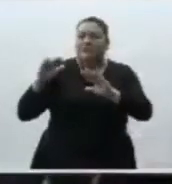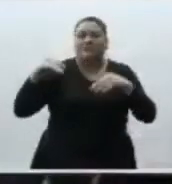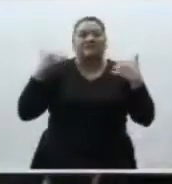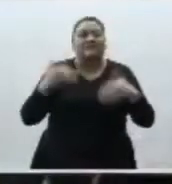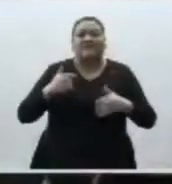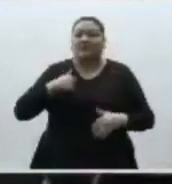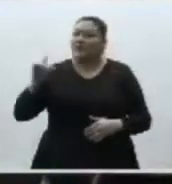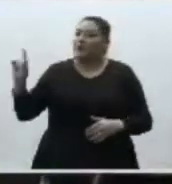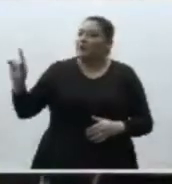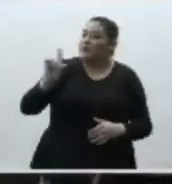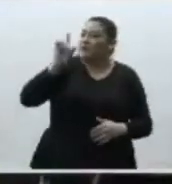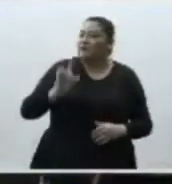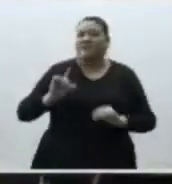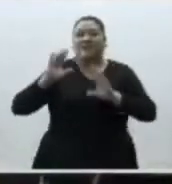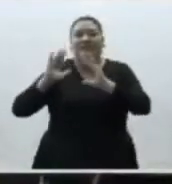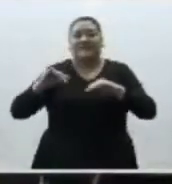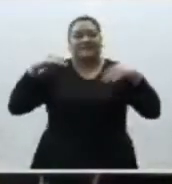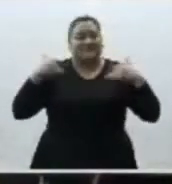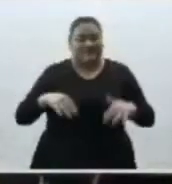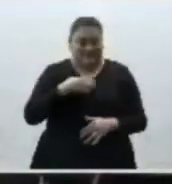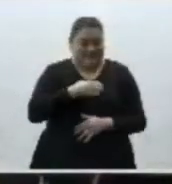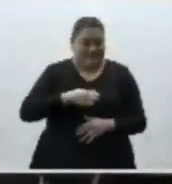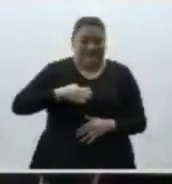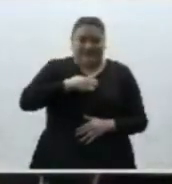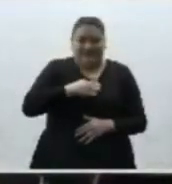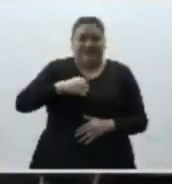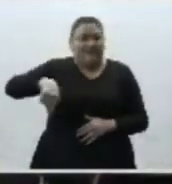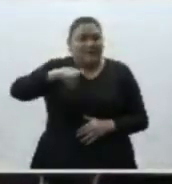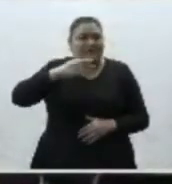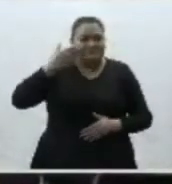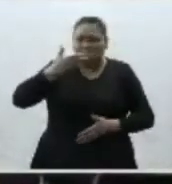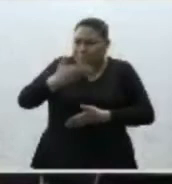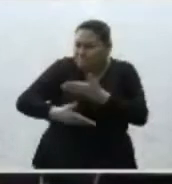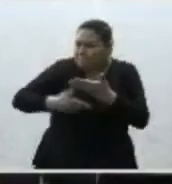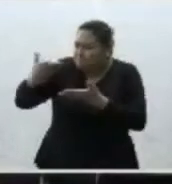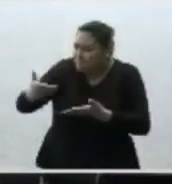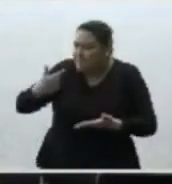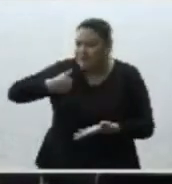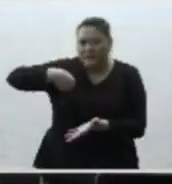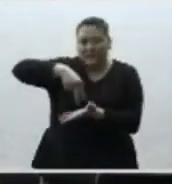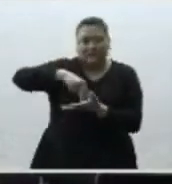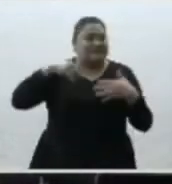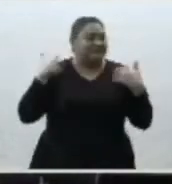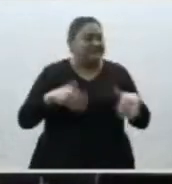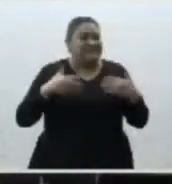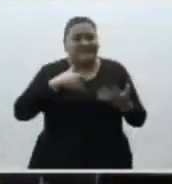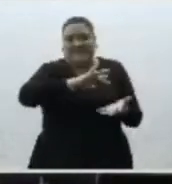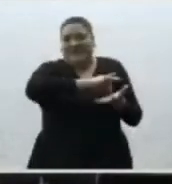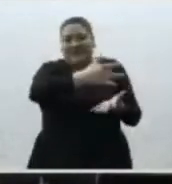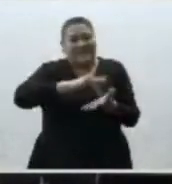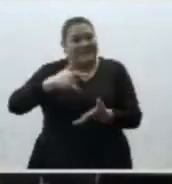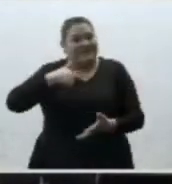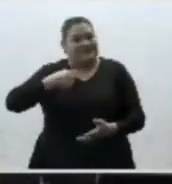privilegio, un honor, que el día de hoy me reciban para dar estas palabras inaugurales.